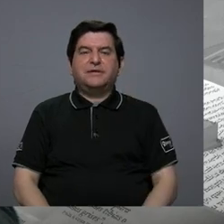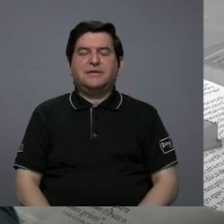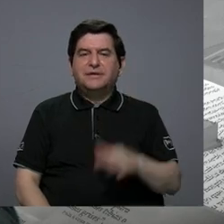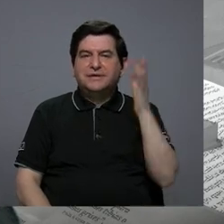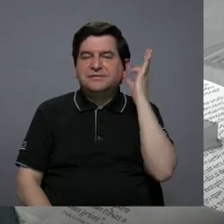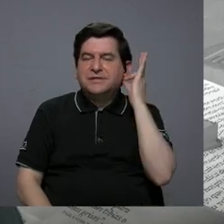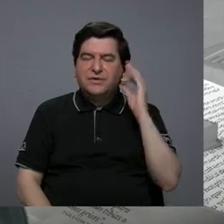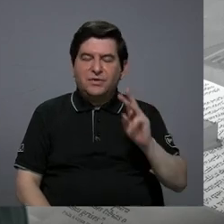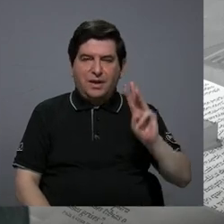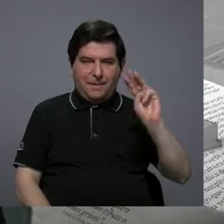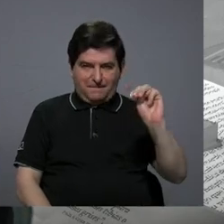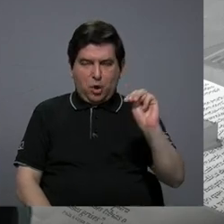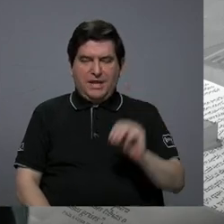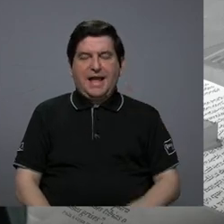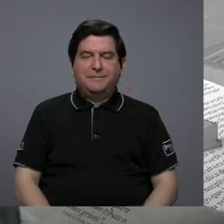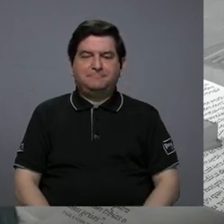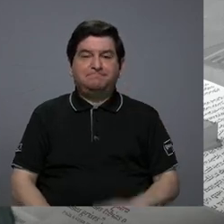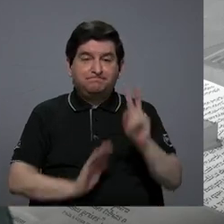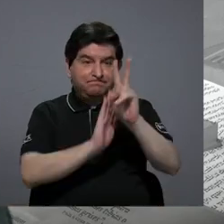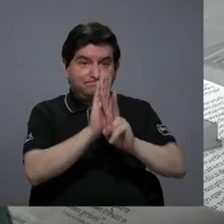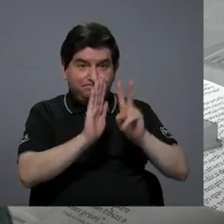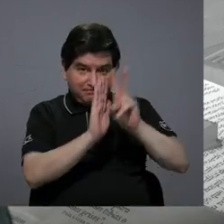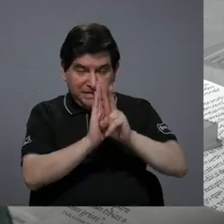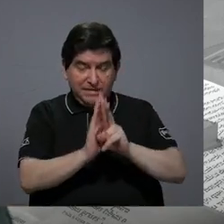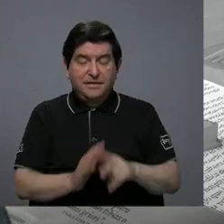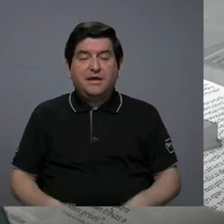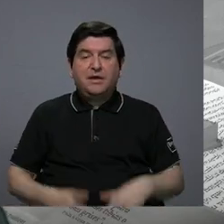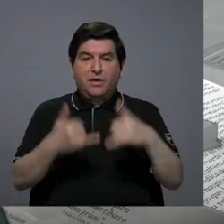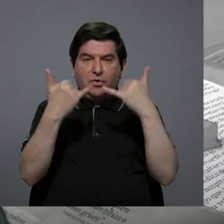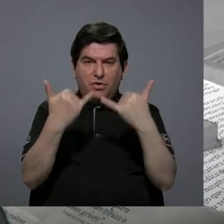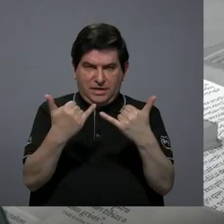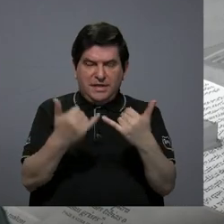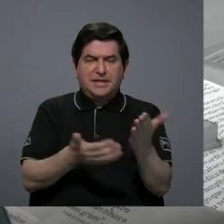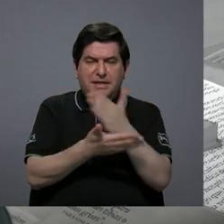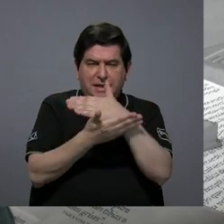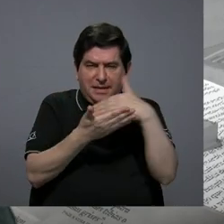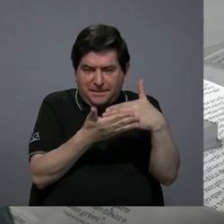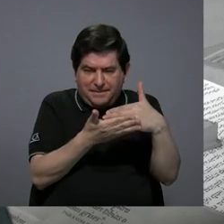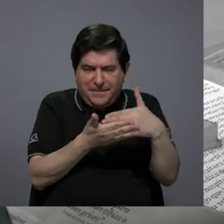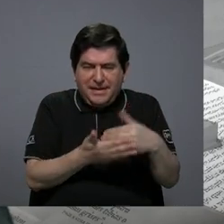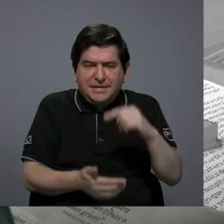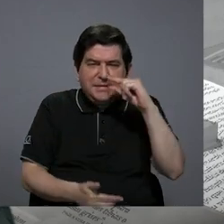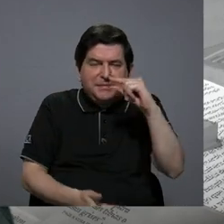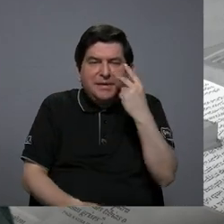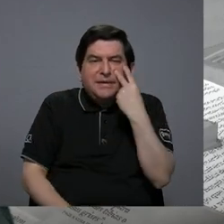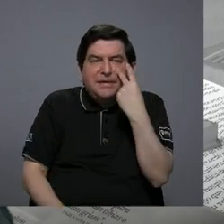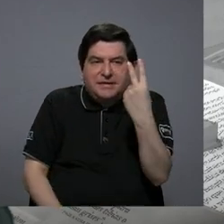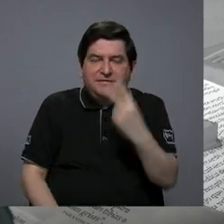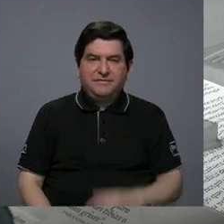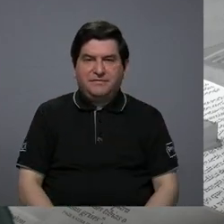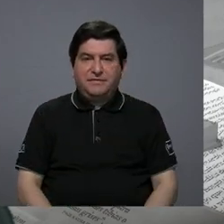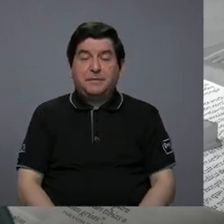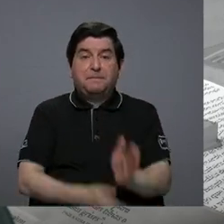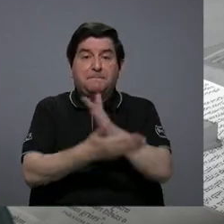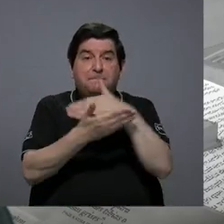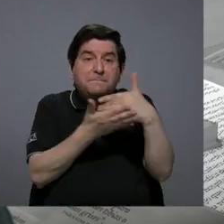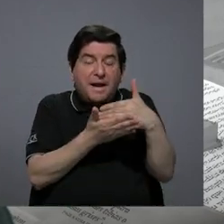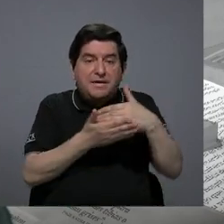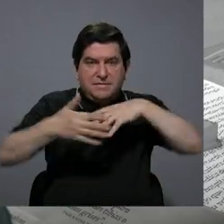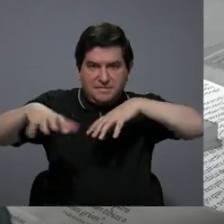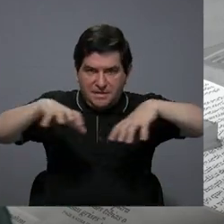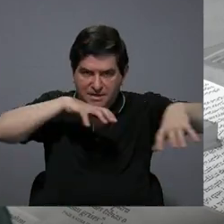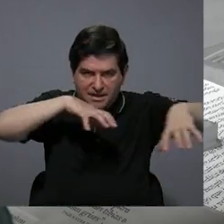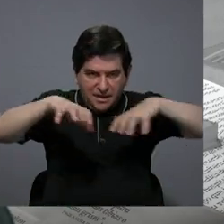Mónica, precisamente este video que hemos visto un fragmento pequeño es parte de las